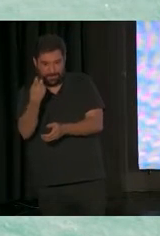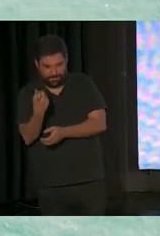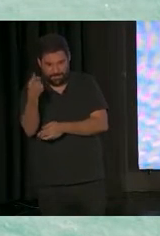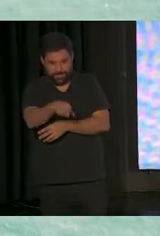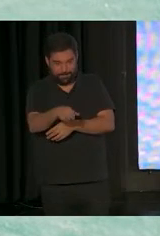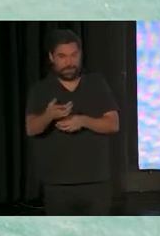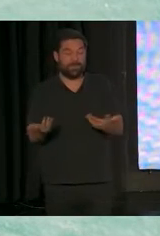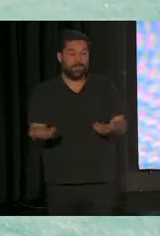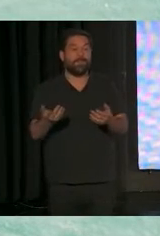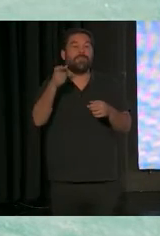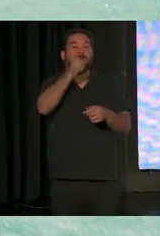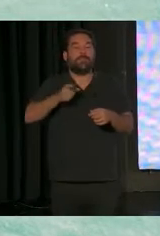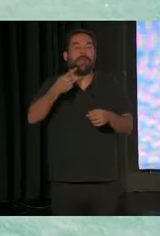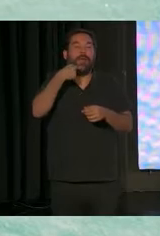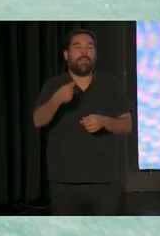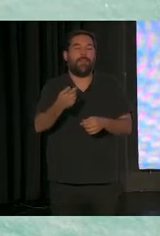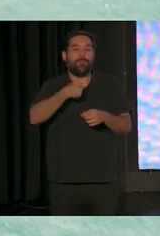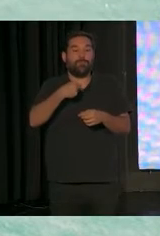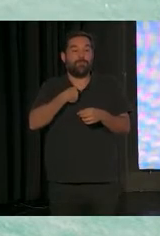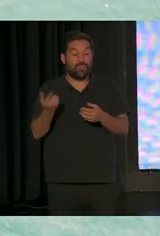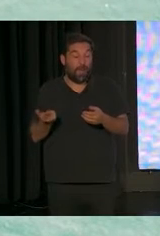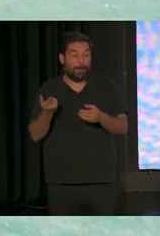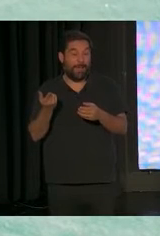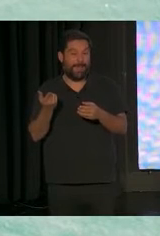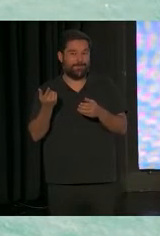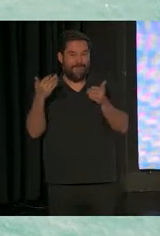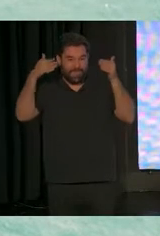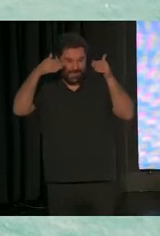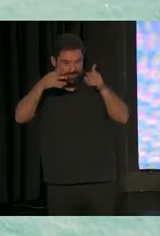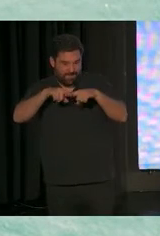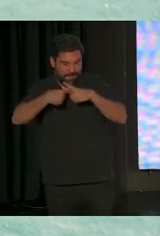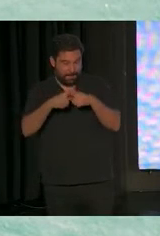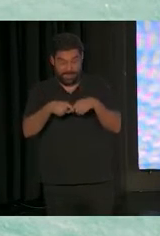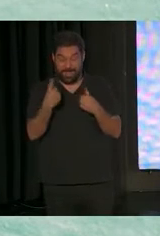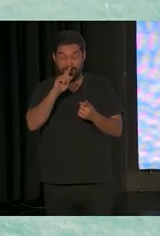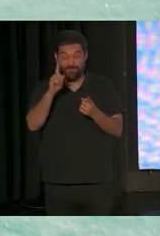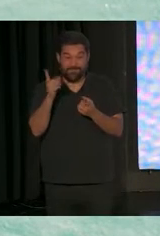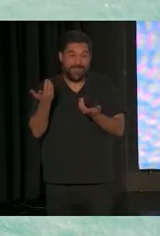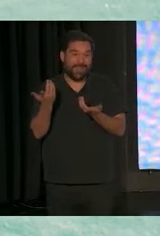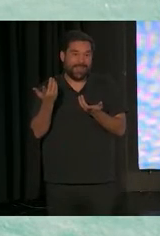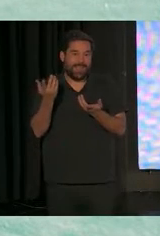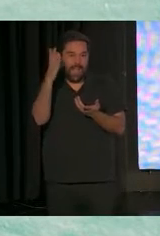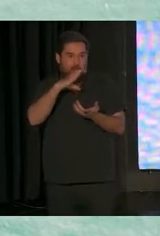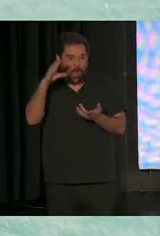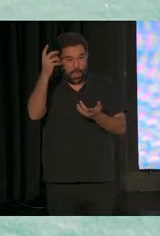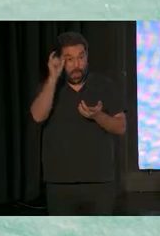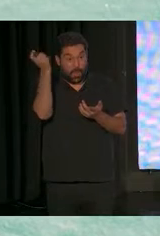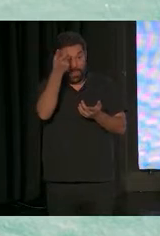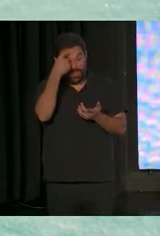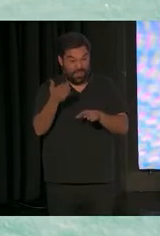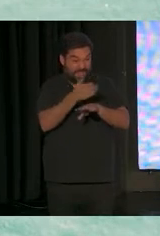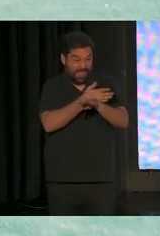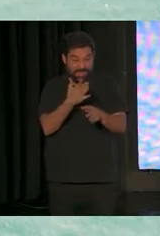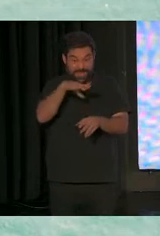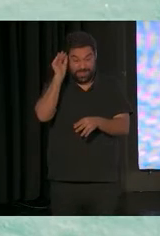Por lo tanto, la gente que dice, no, yo hago impact, pero no hago centrada en la familia, no lo han entendido. Porque el impact está basado en las